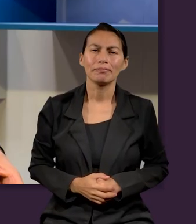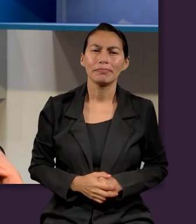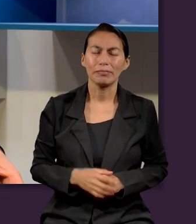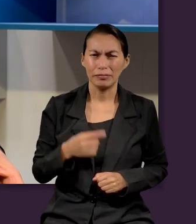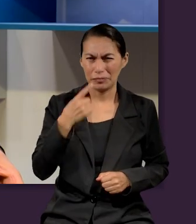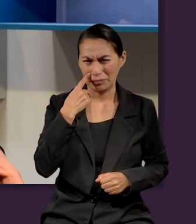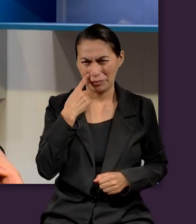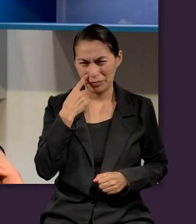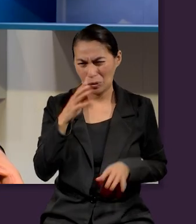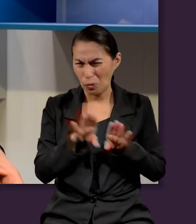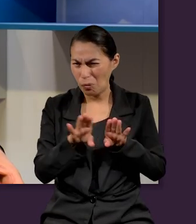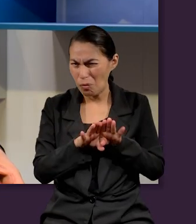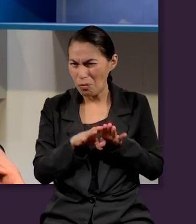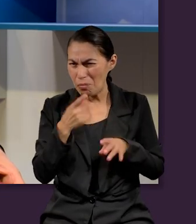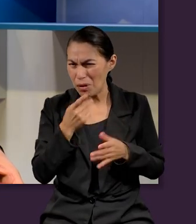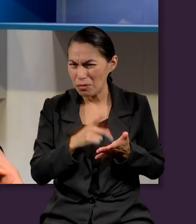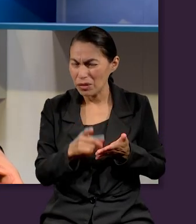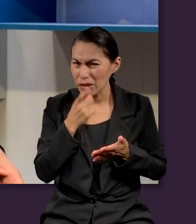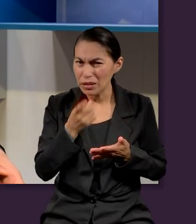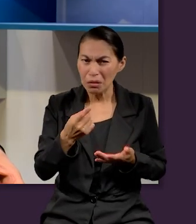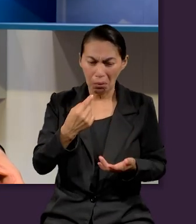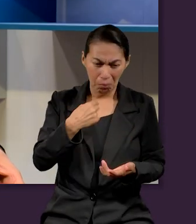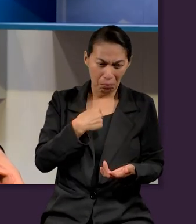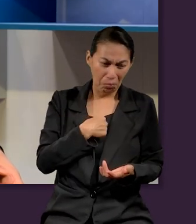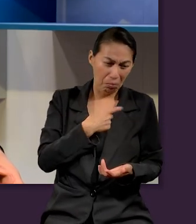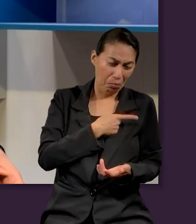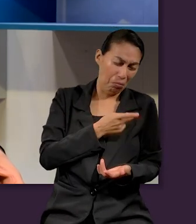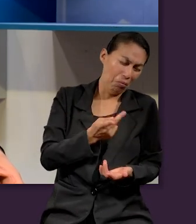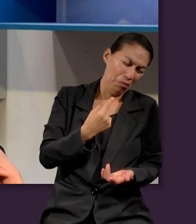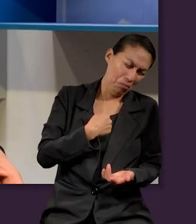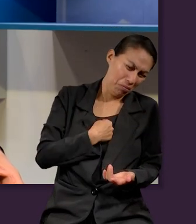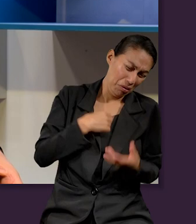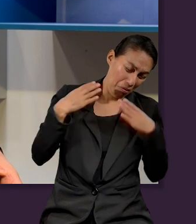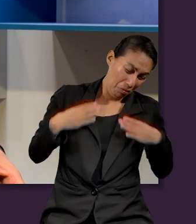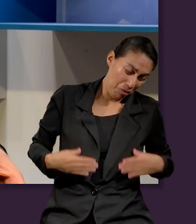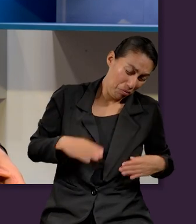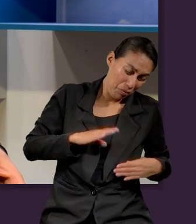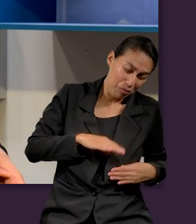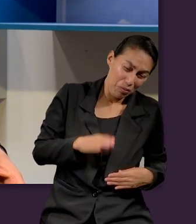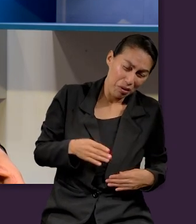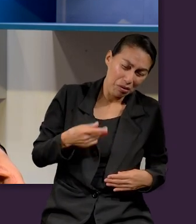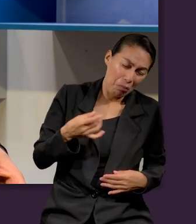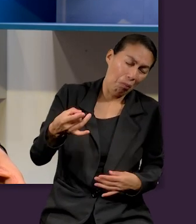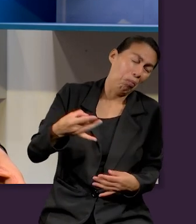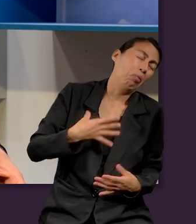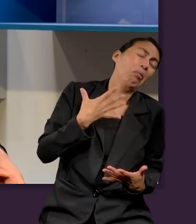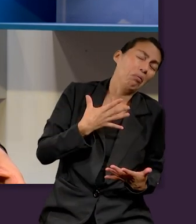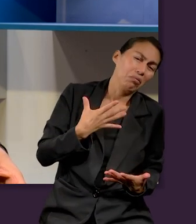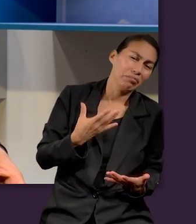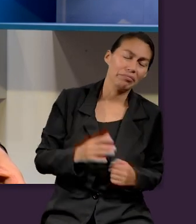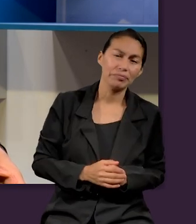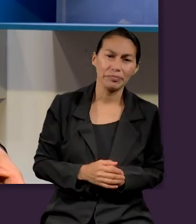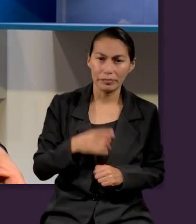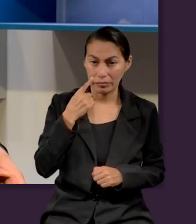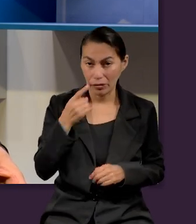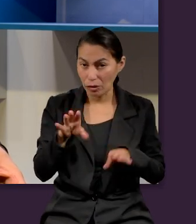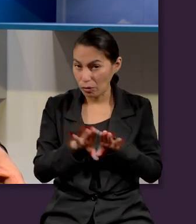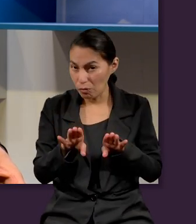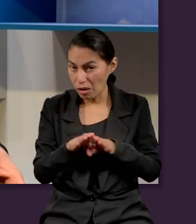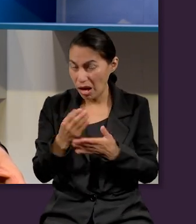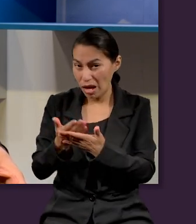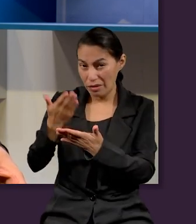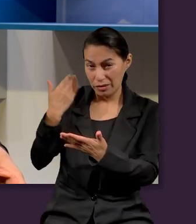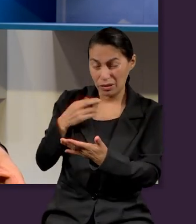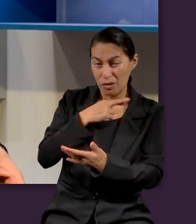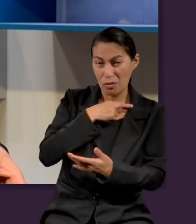Hace un clamor desesperado, miserable de mí. ¿Quién me va a librar de este cuerpo de muerte? En tiempos, el